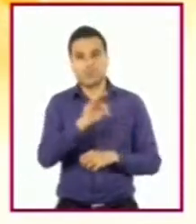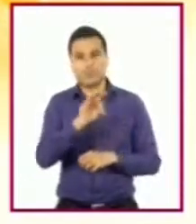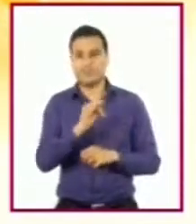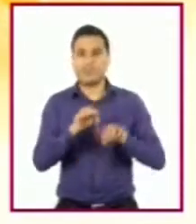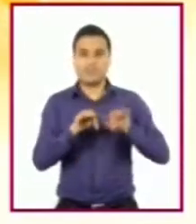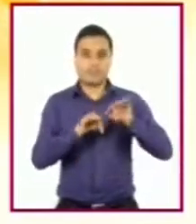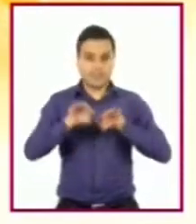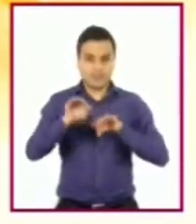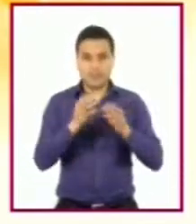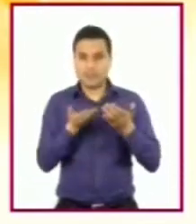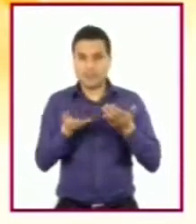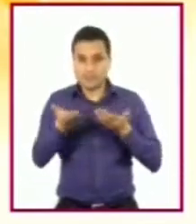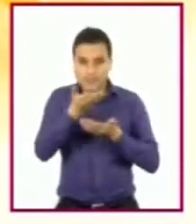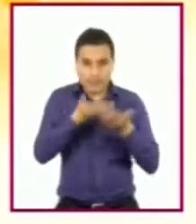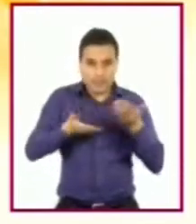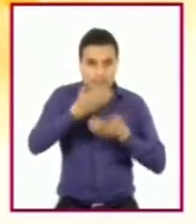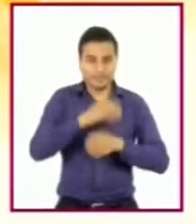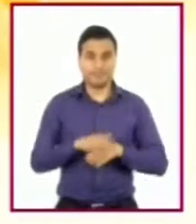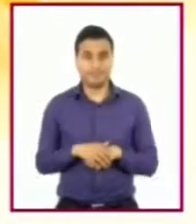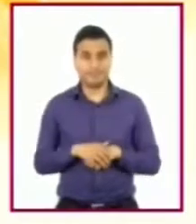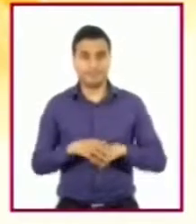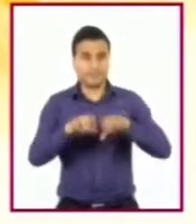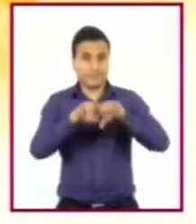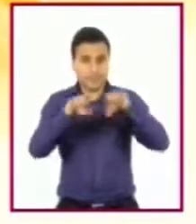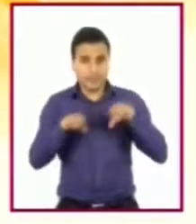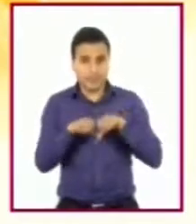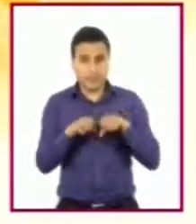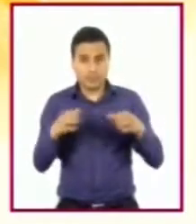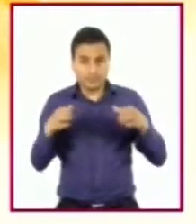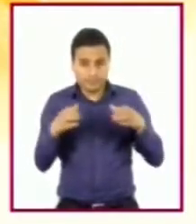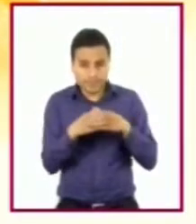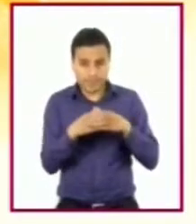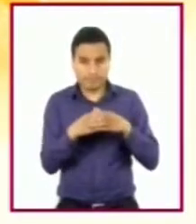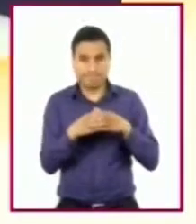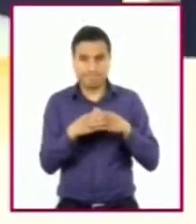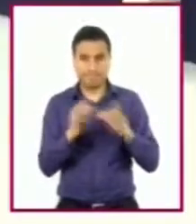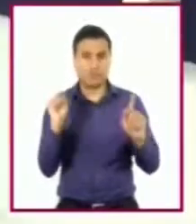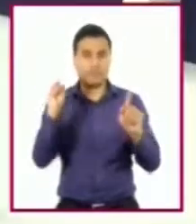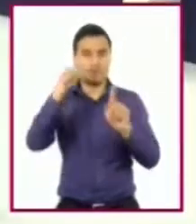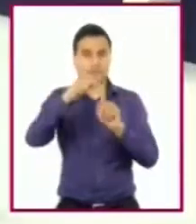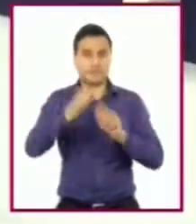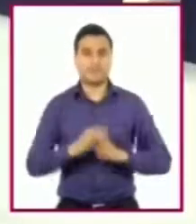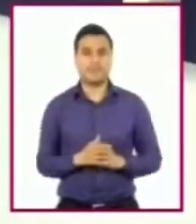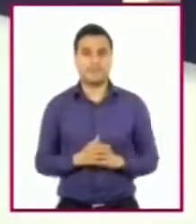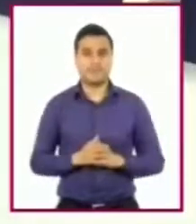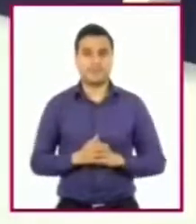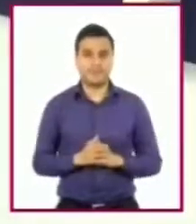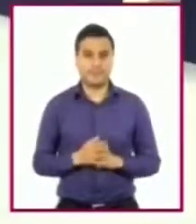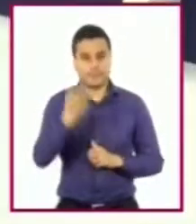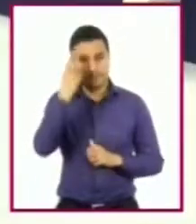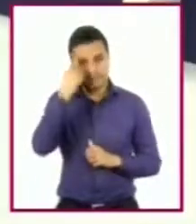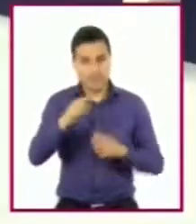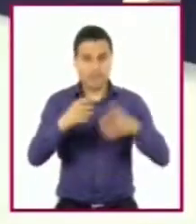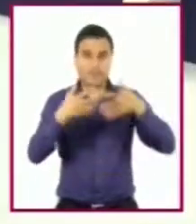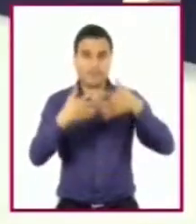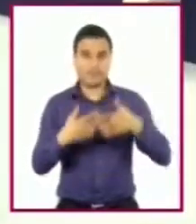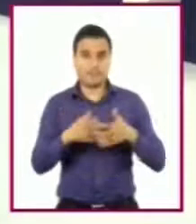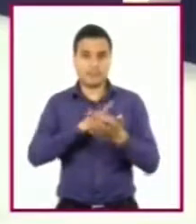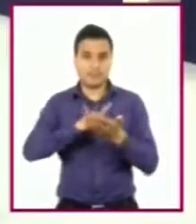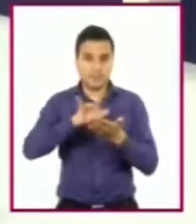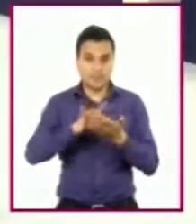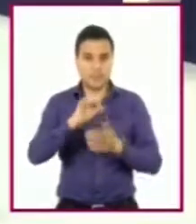conformar parte de un equipo que tiene como finalidad alcanzar un objetivo en favor de la empresa o